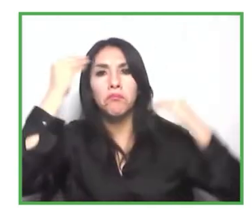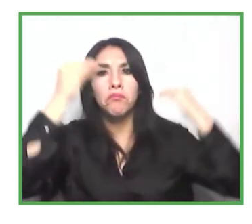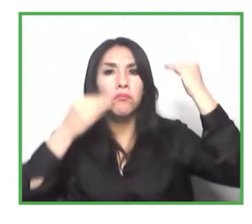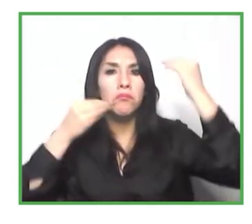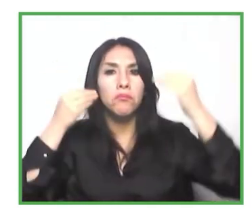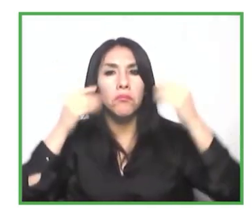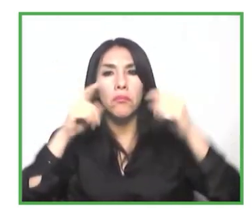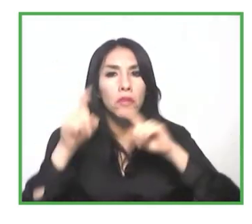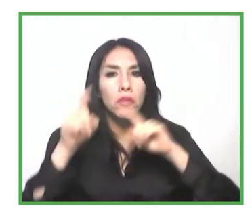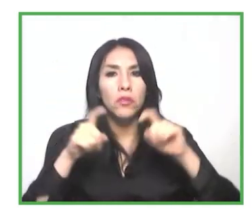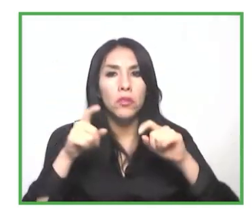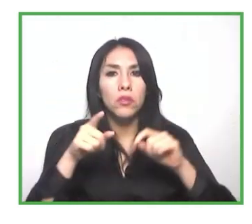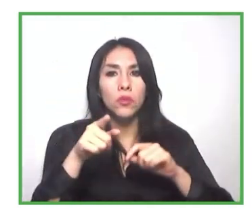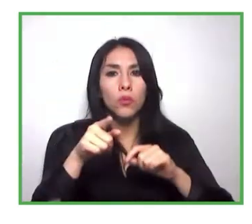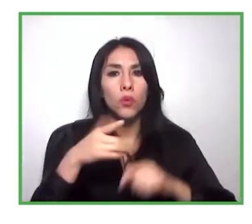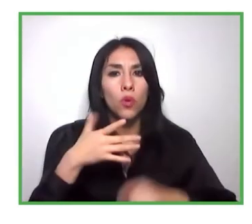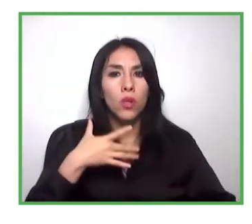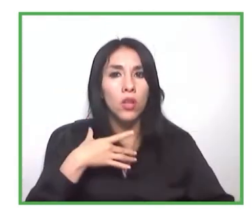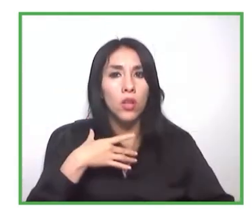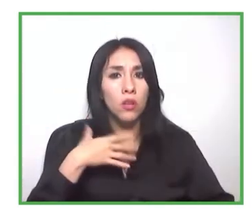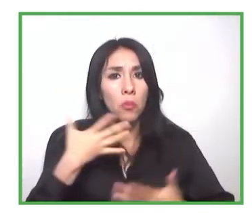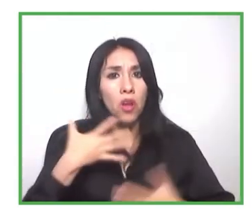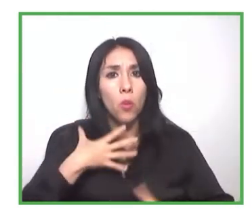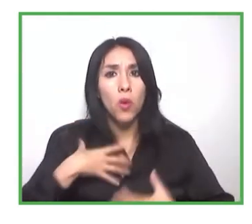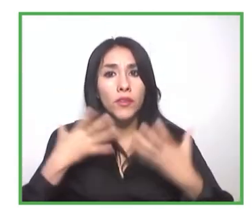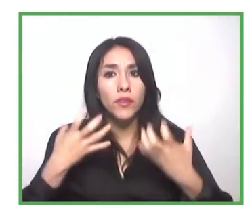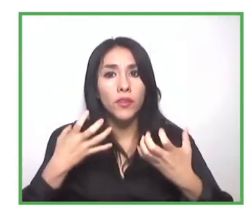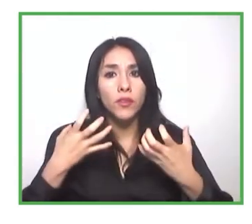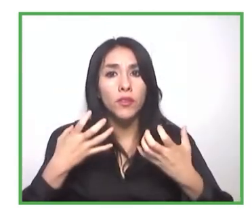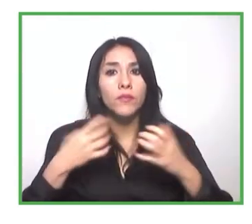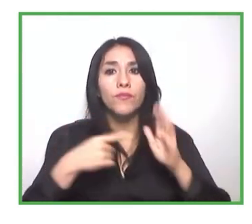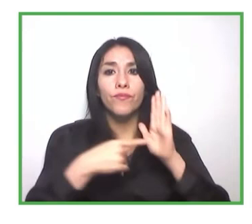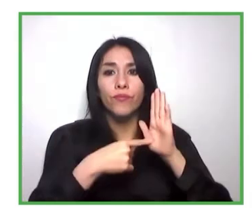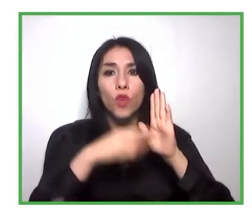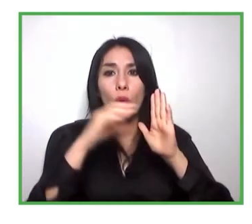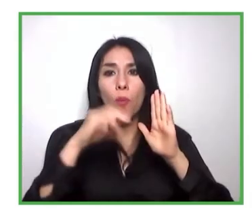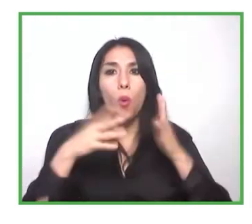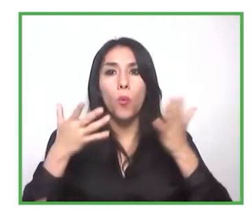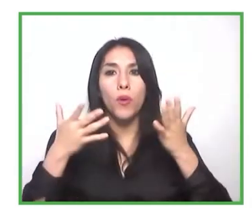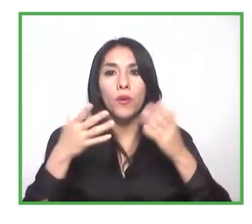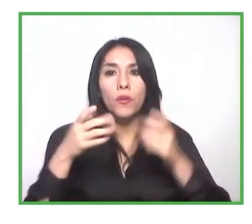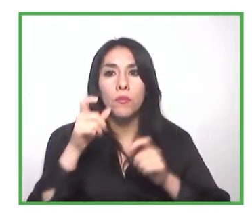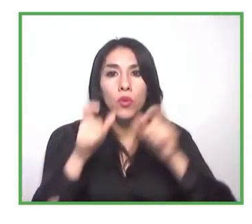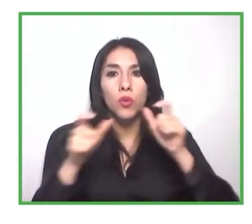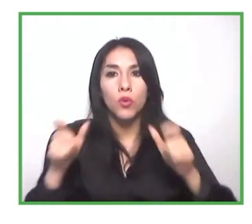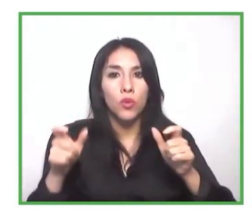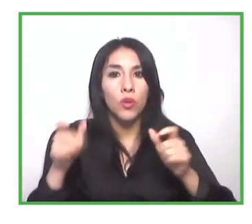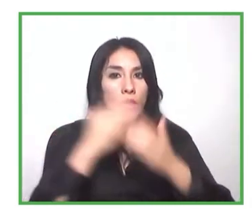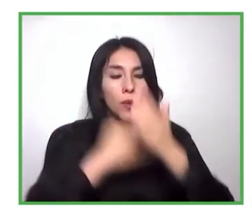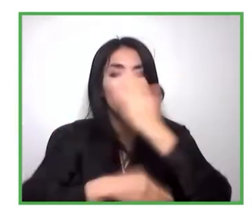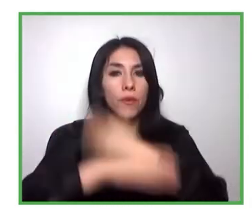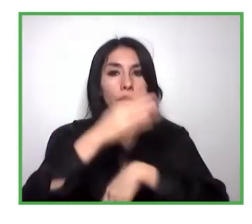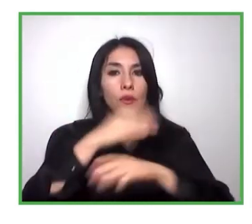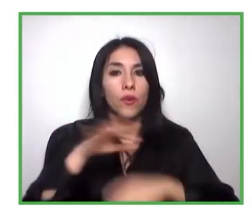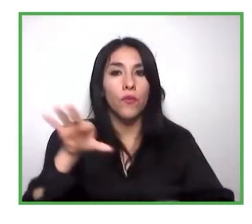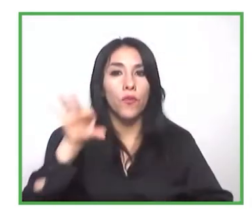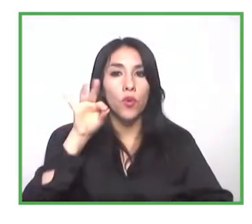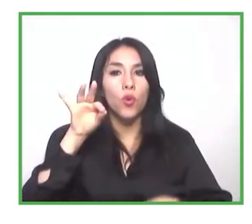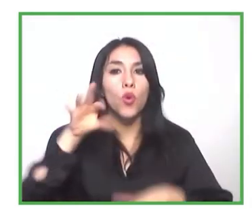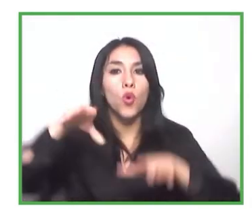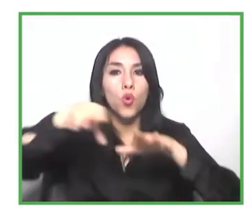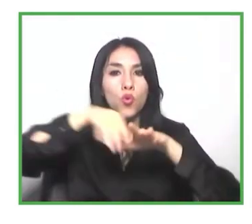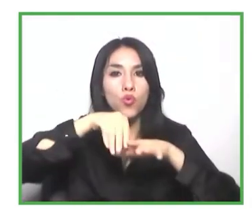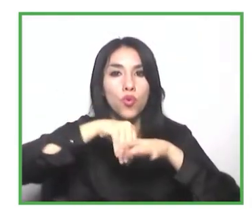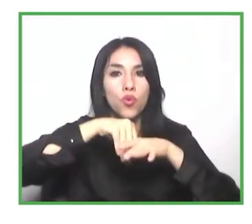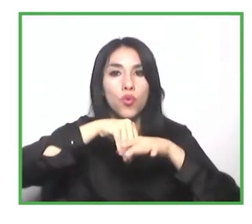organizaciones con las que trabajan? Y en segundo lugar, que me parecía muy interesante, esta área de discapacitación que ustedes tienen a las